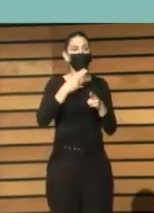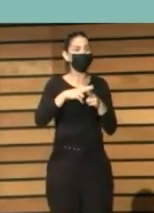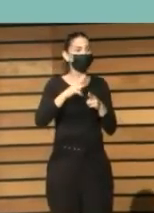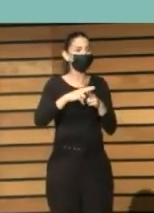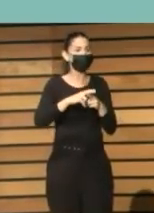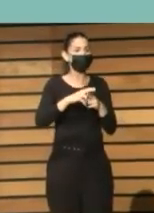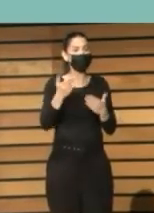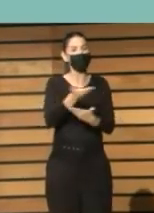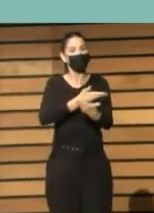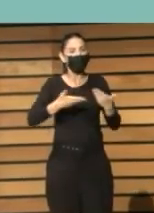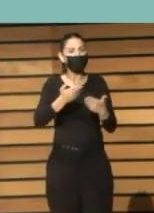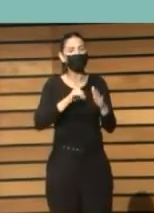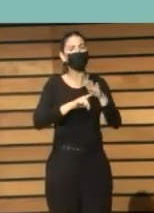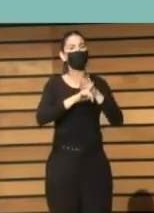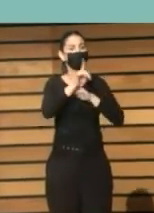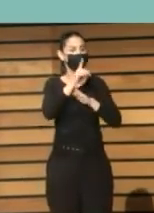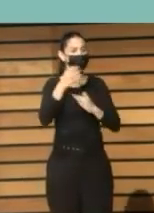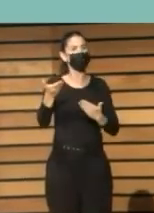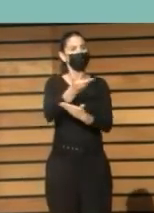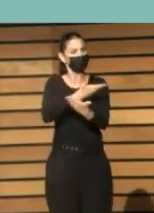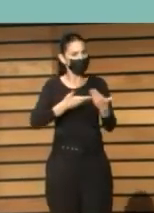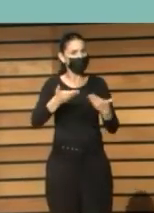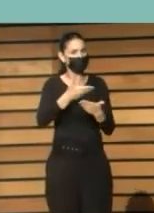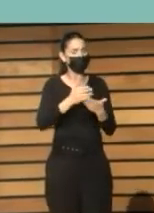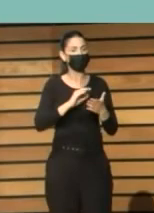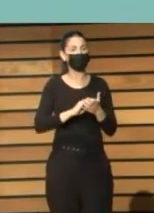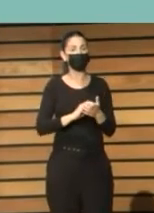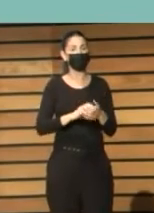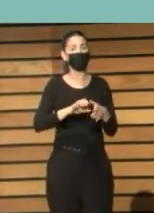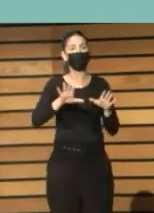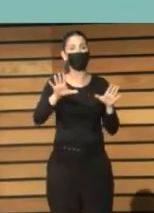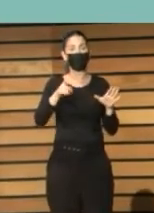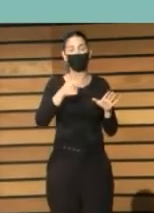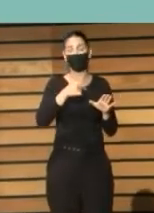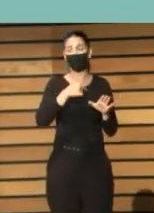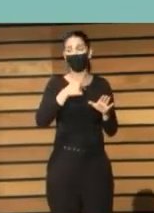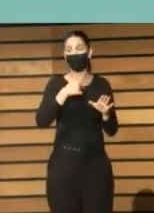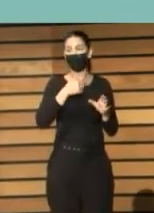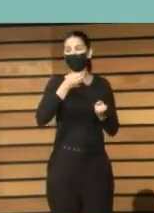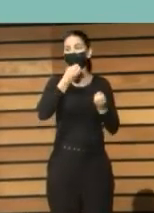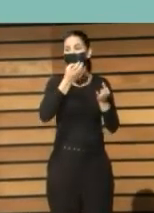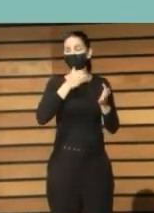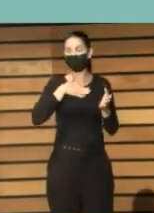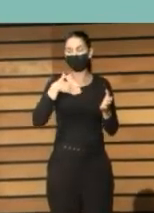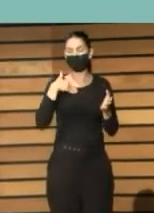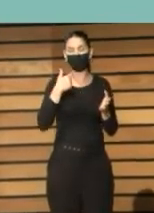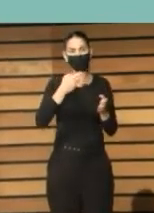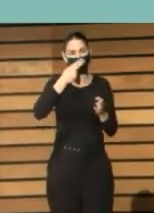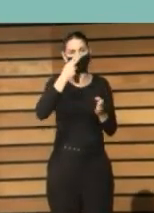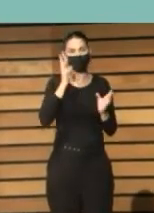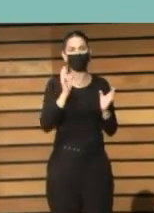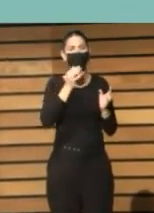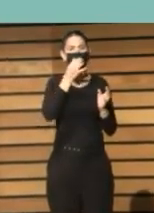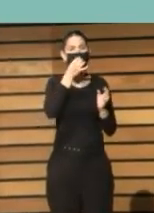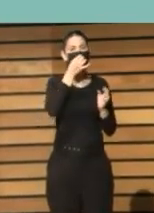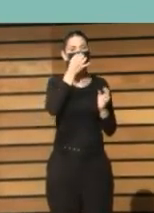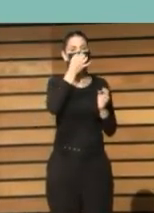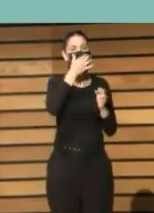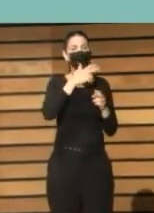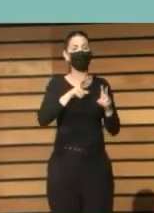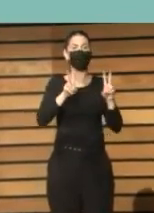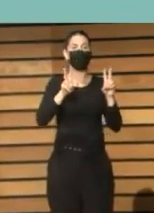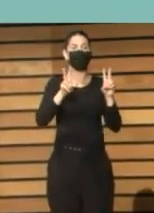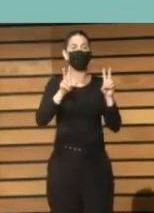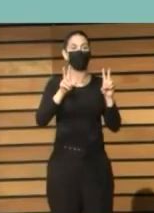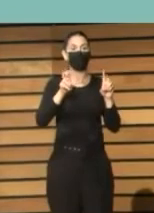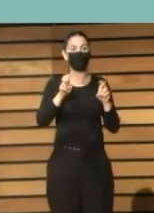y no quería dejar de citar porque me ha parecido muy interesante porque ese tema de la